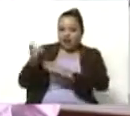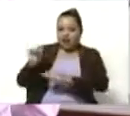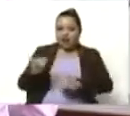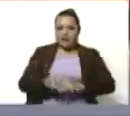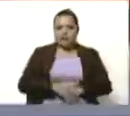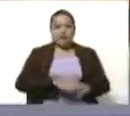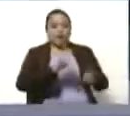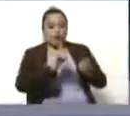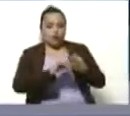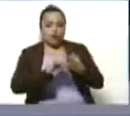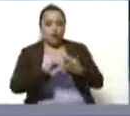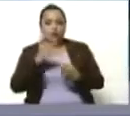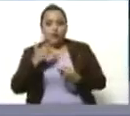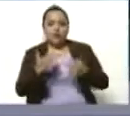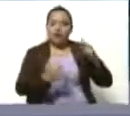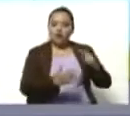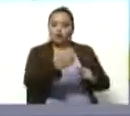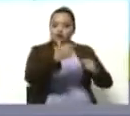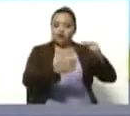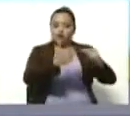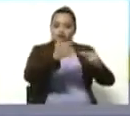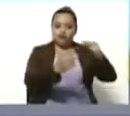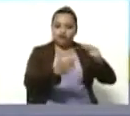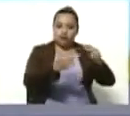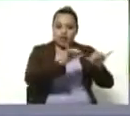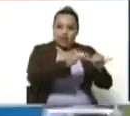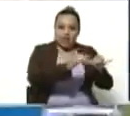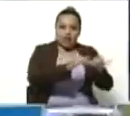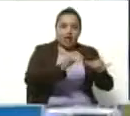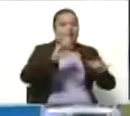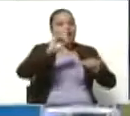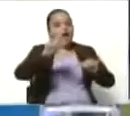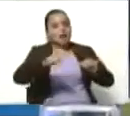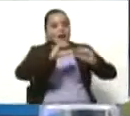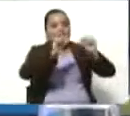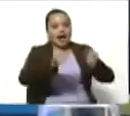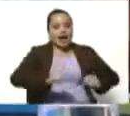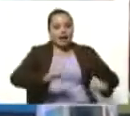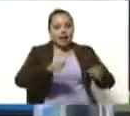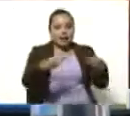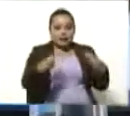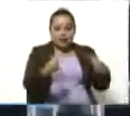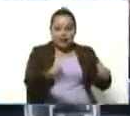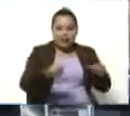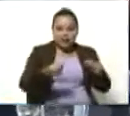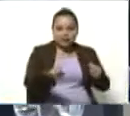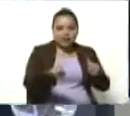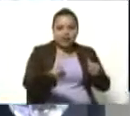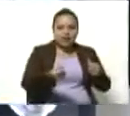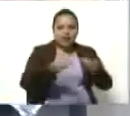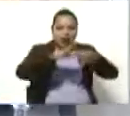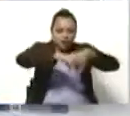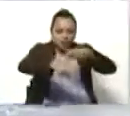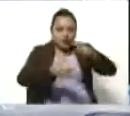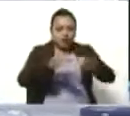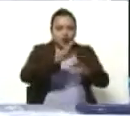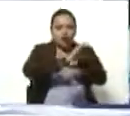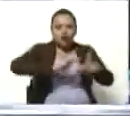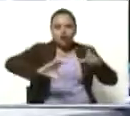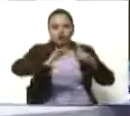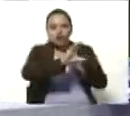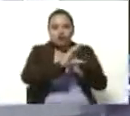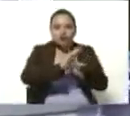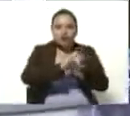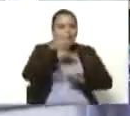menciones arquitectura, artes plásticas, artesanía, cultura popular, danza,